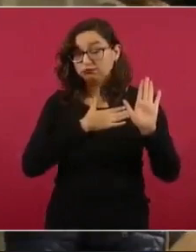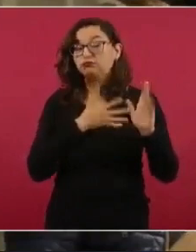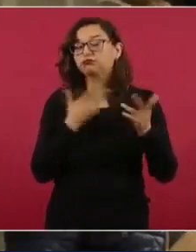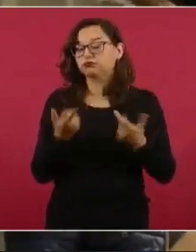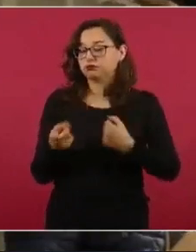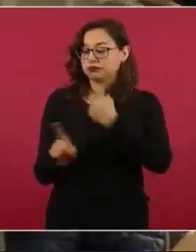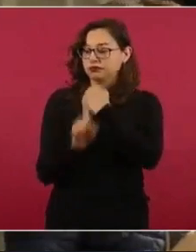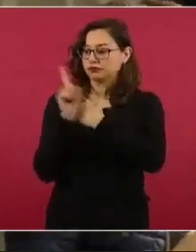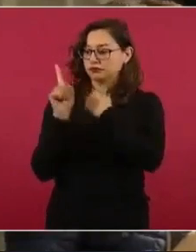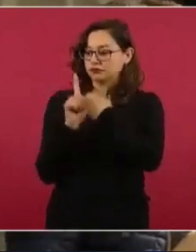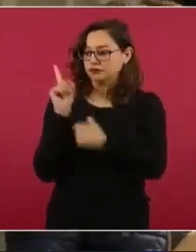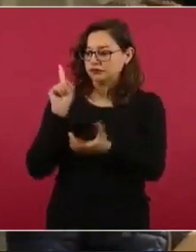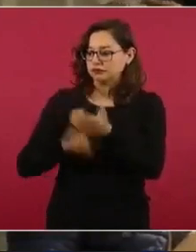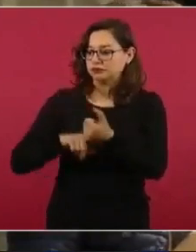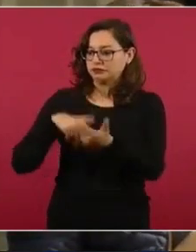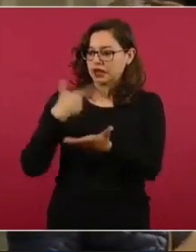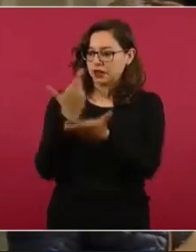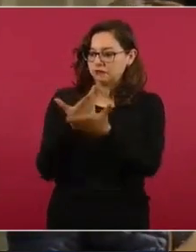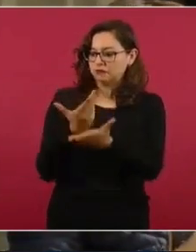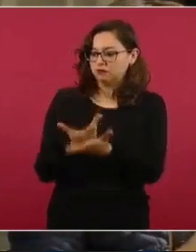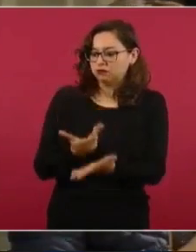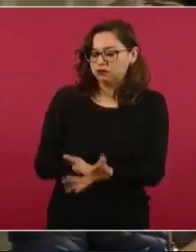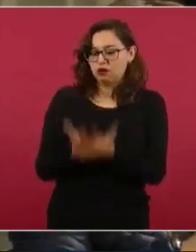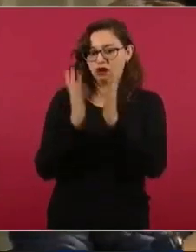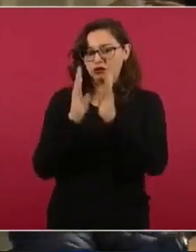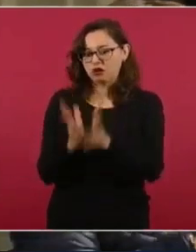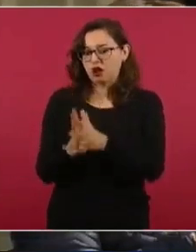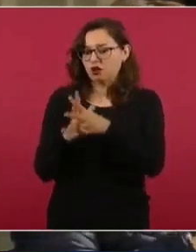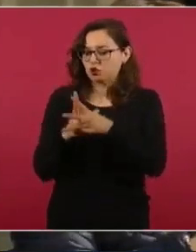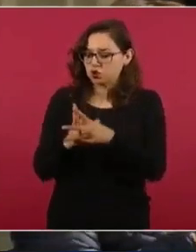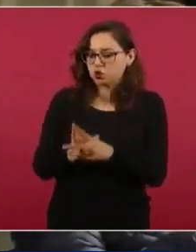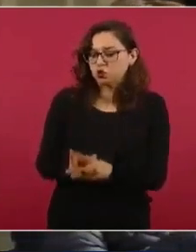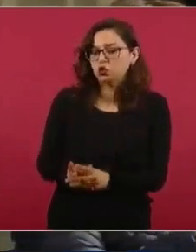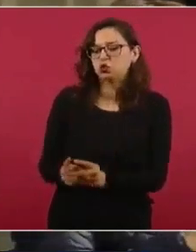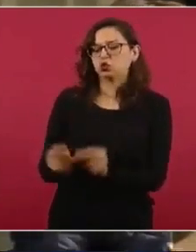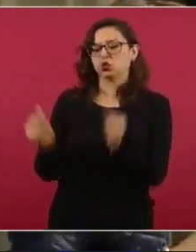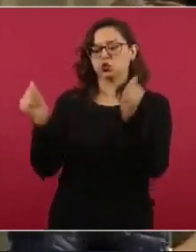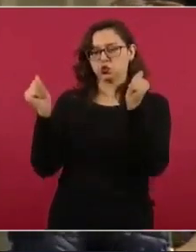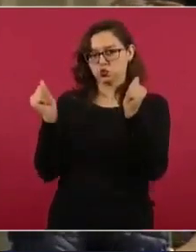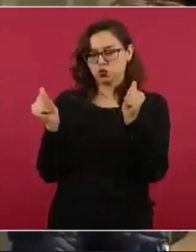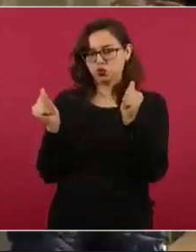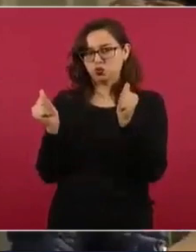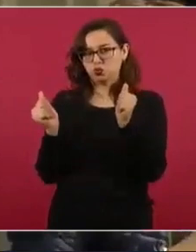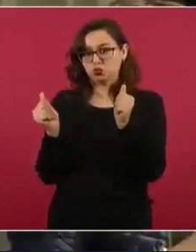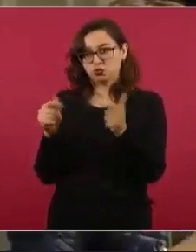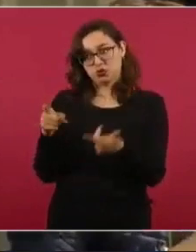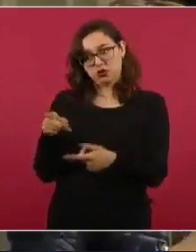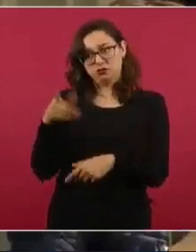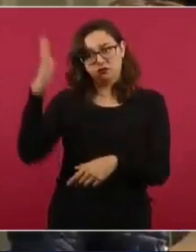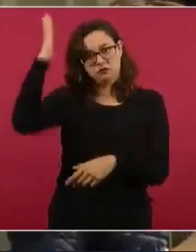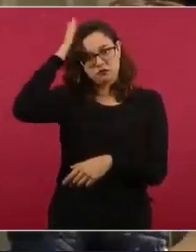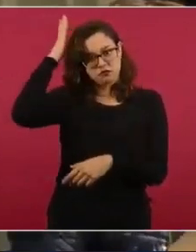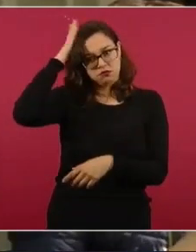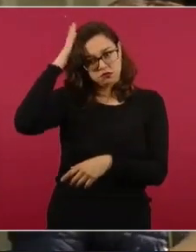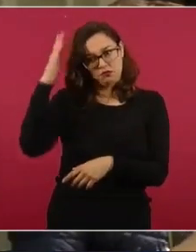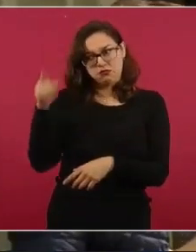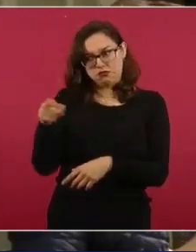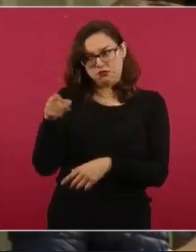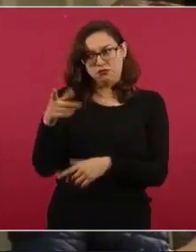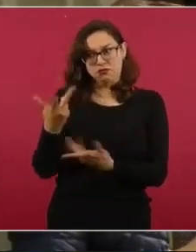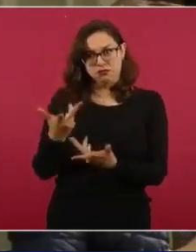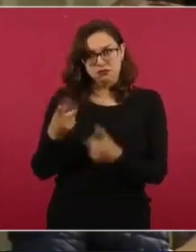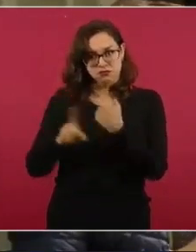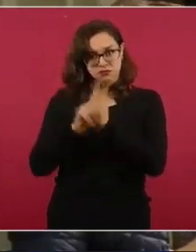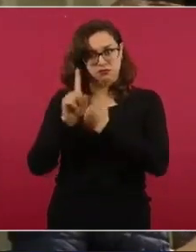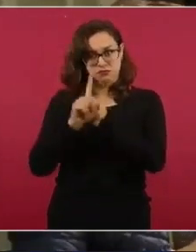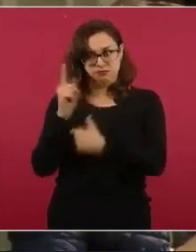planteados aquí previamente respecto a Víctor Flores, el actual líder ferrocarrilero, presidente. Ellos esperan